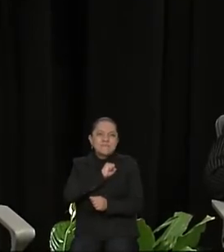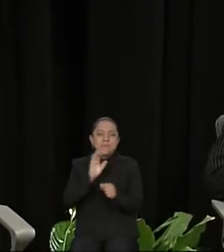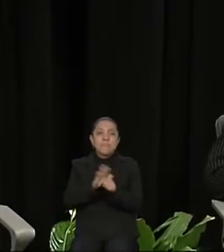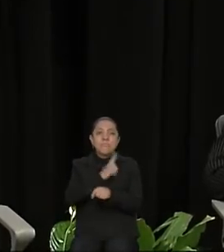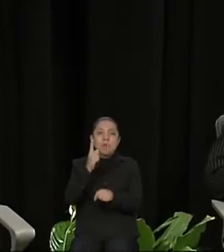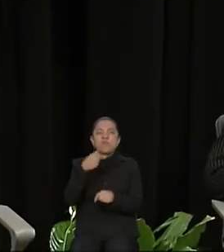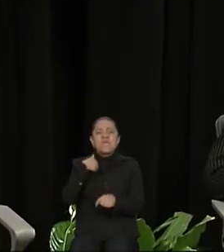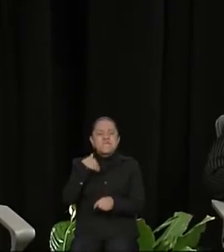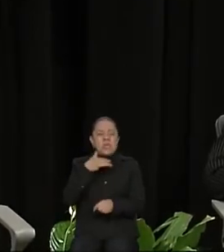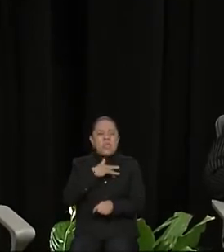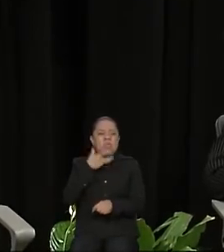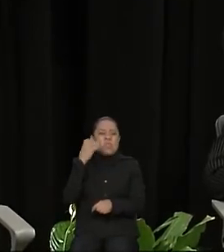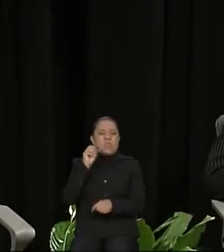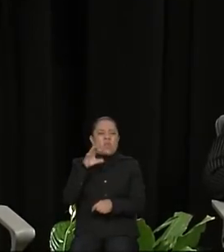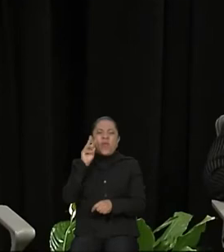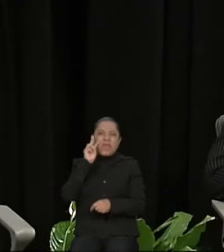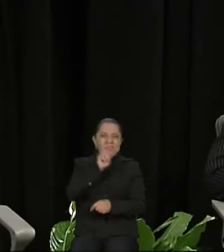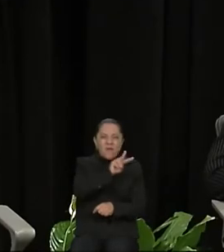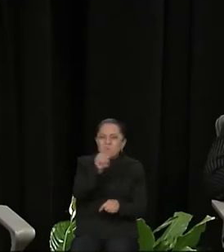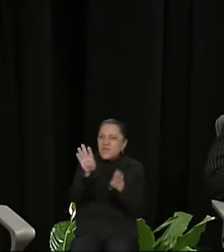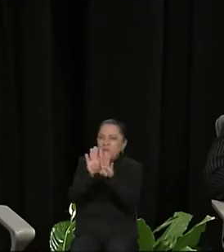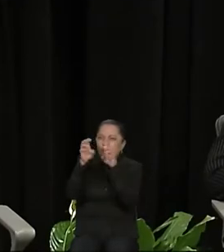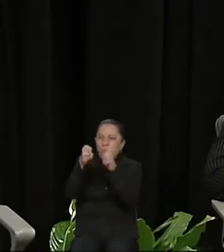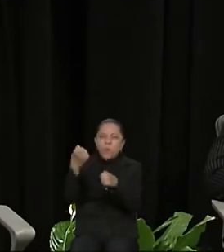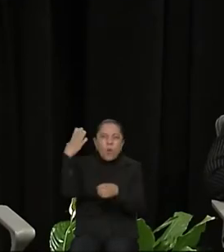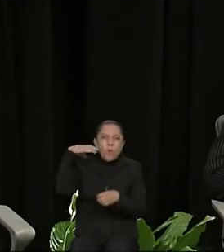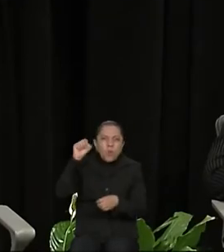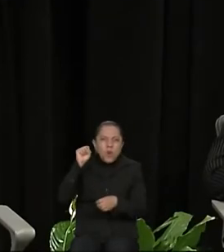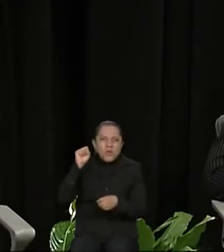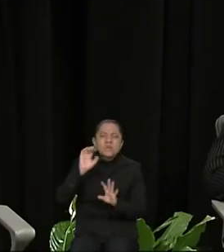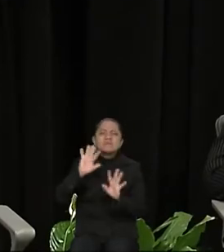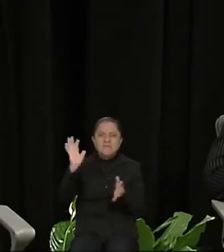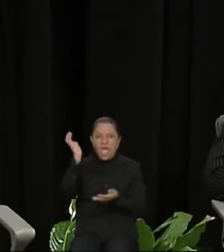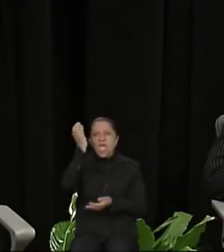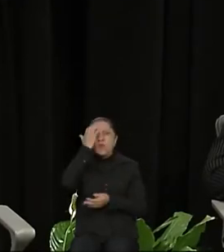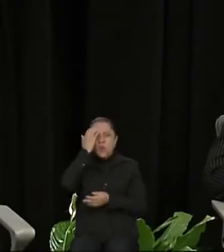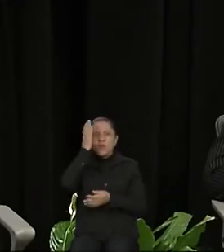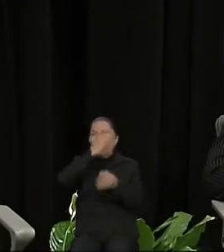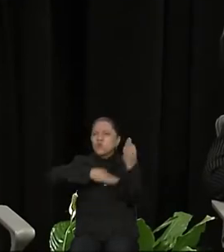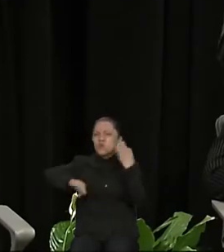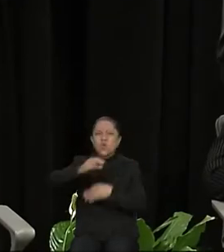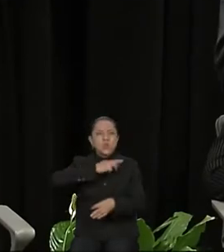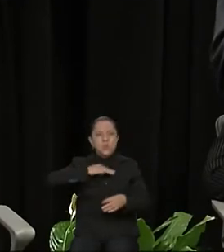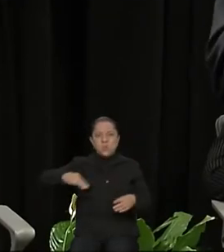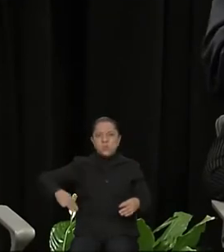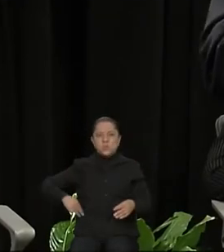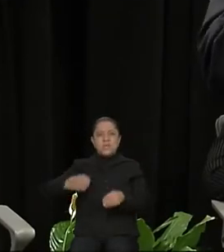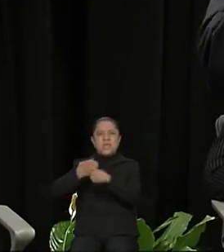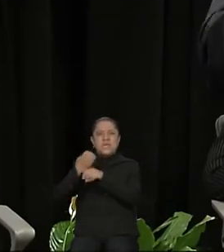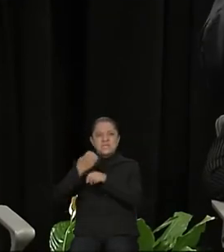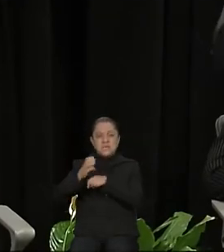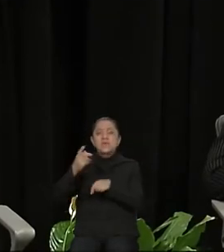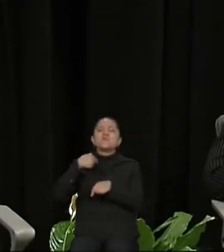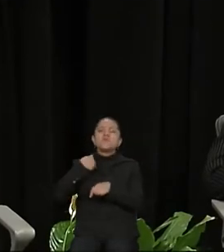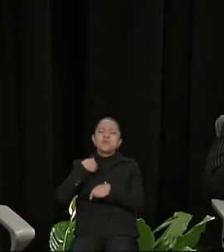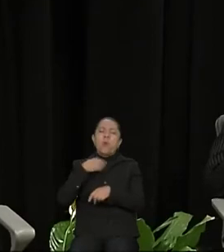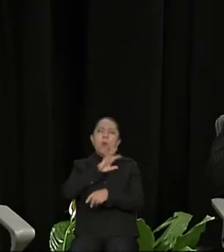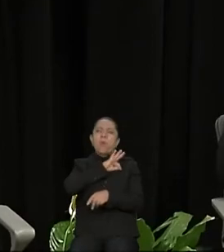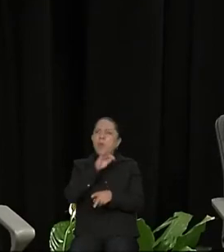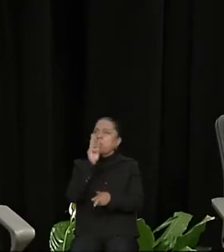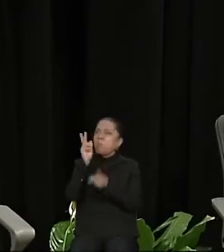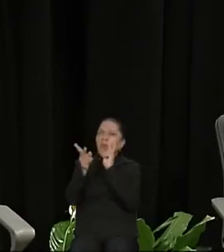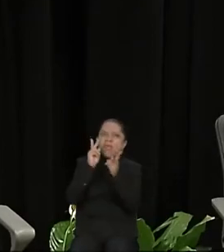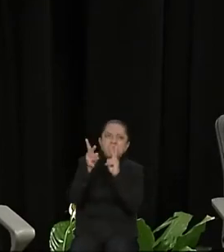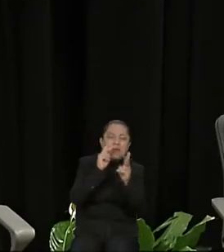Morelos. Conozco todos los municipios del Estado y he tenido oportunidad de platicar historias maravillosas